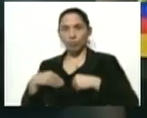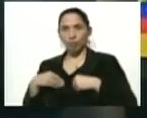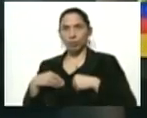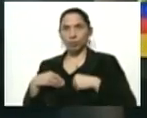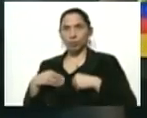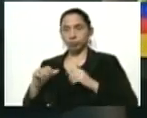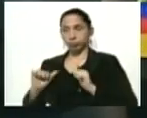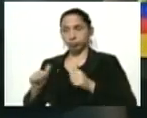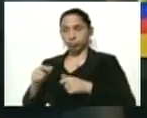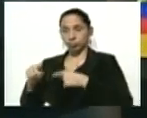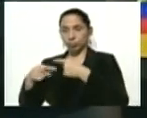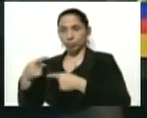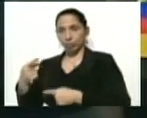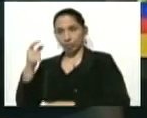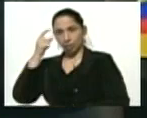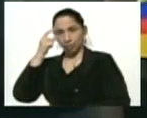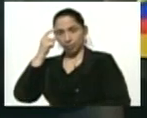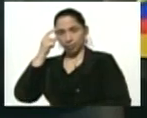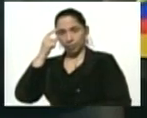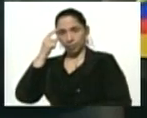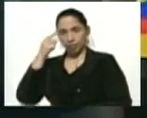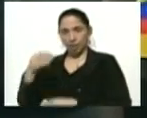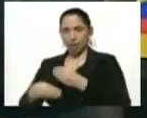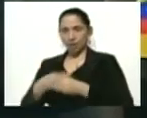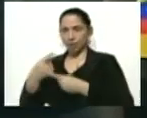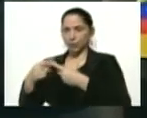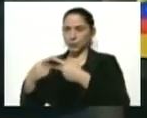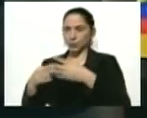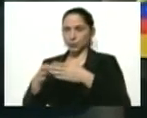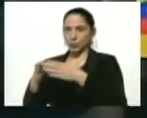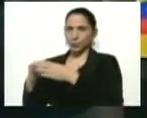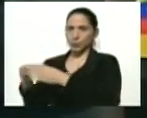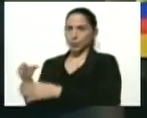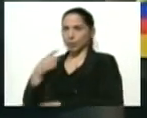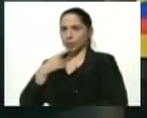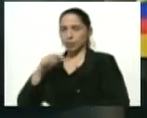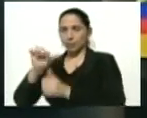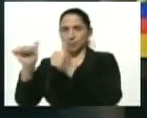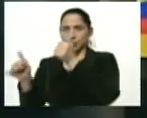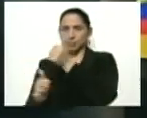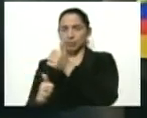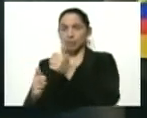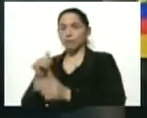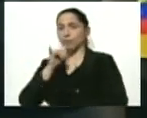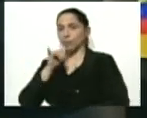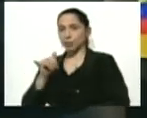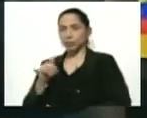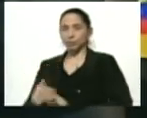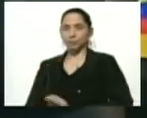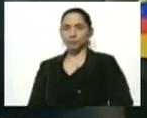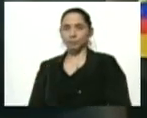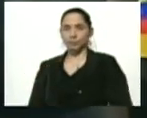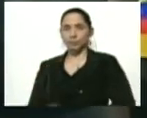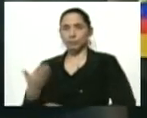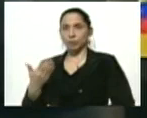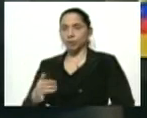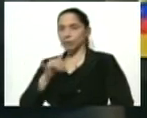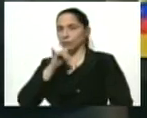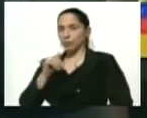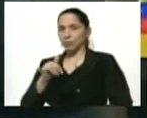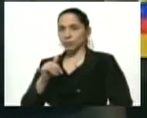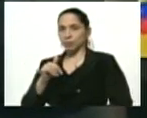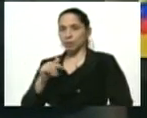partir del día de mañana y que ya se vienen aplicando en muchos sectores, como decía la vicepresidenta. La información, importantísima la información. Luego,